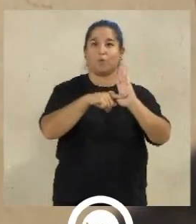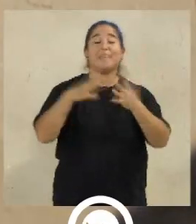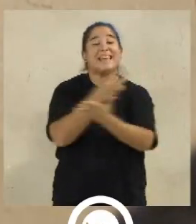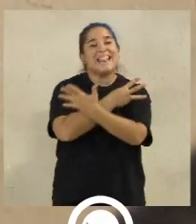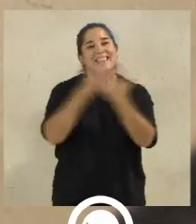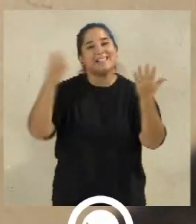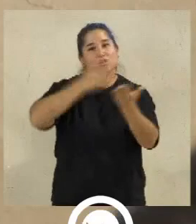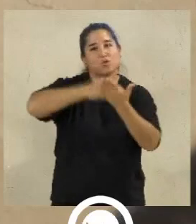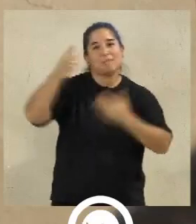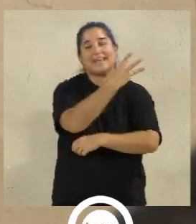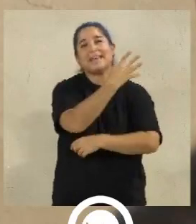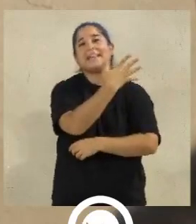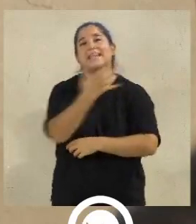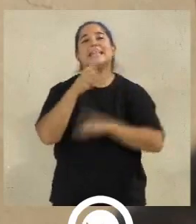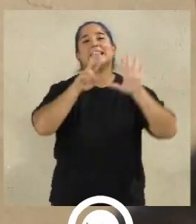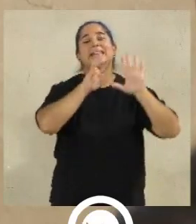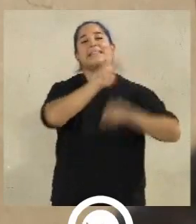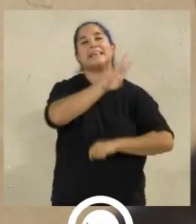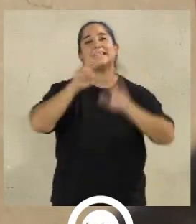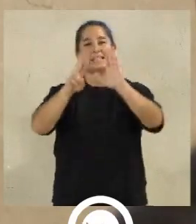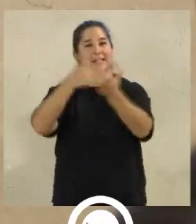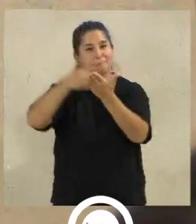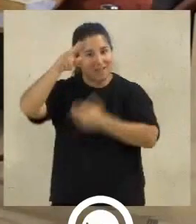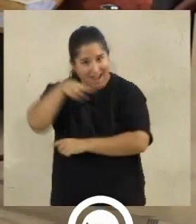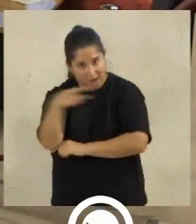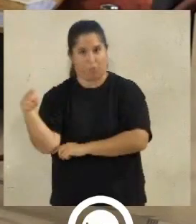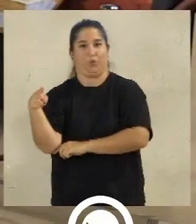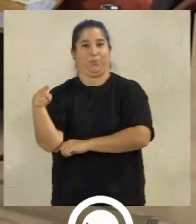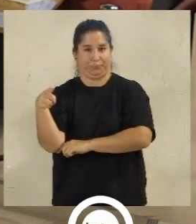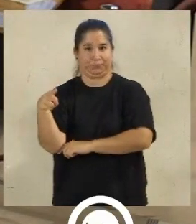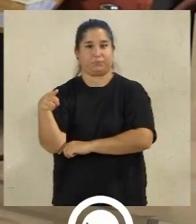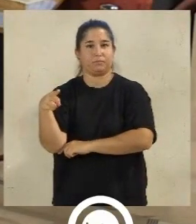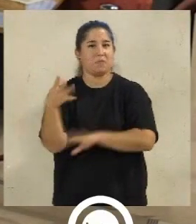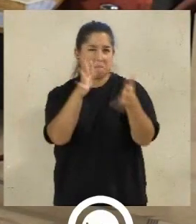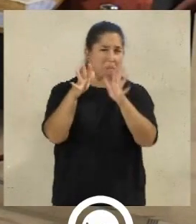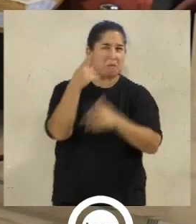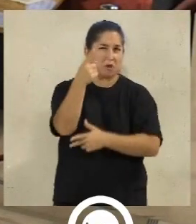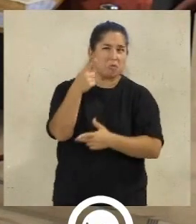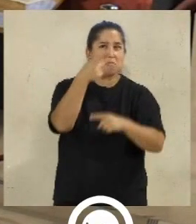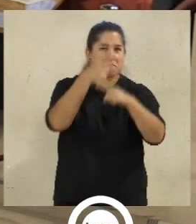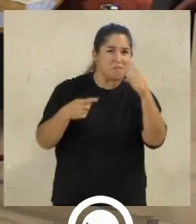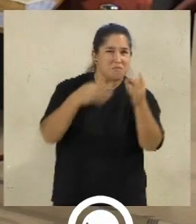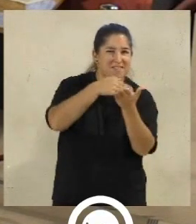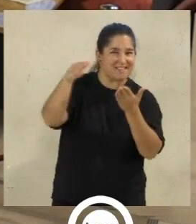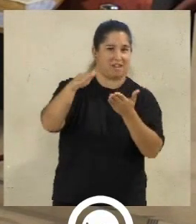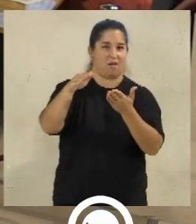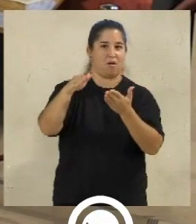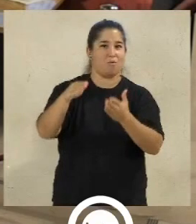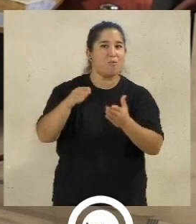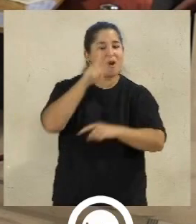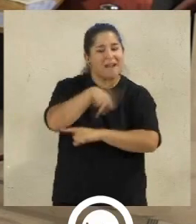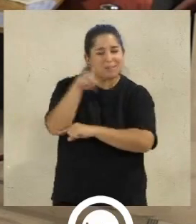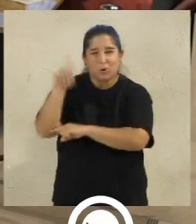.537.000 euros. Aproximadamente un millón y medio de euros al mes.